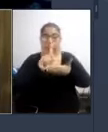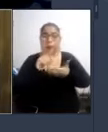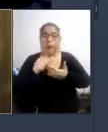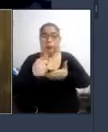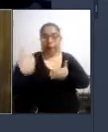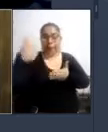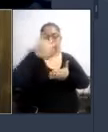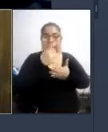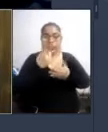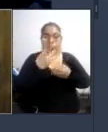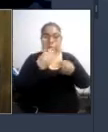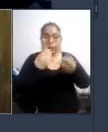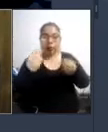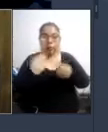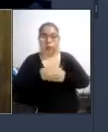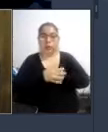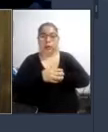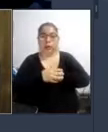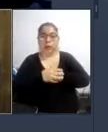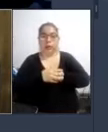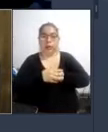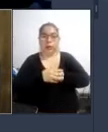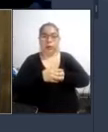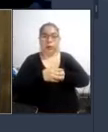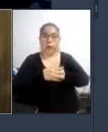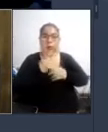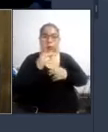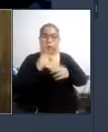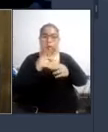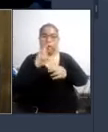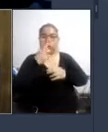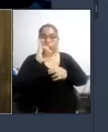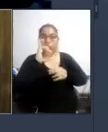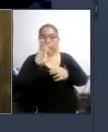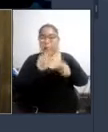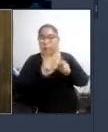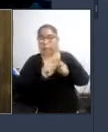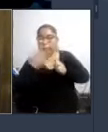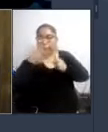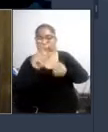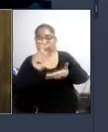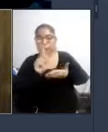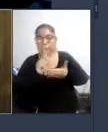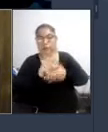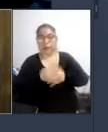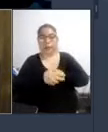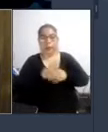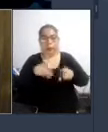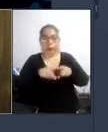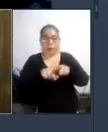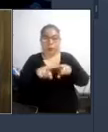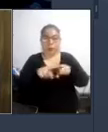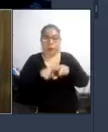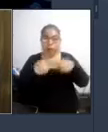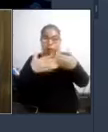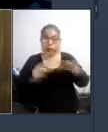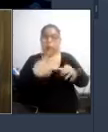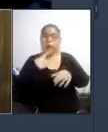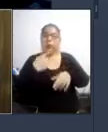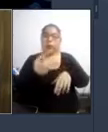mayor incidencia en el ámbito en el ámbito rural y sin salir de Lima y como también ya lo señalé